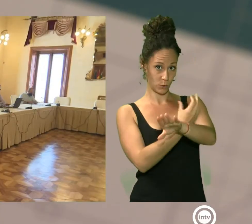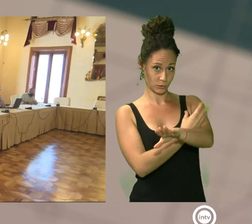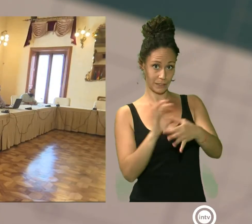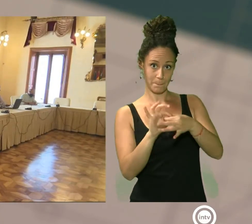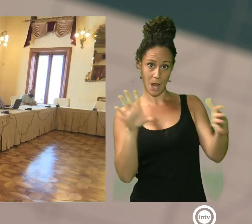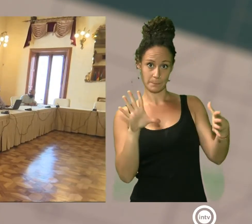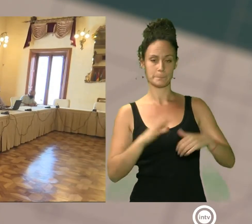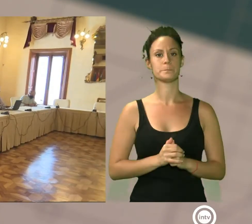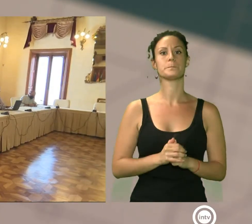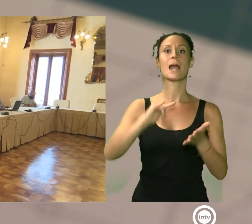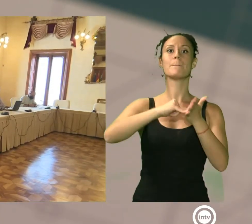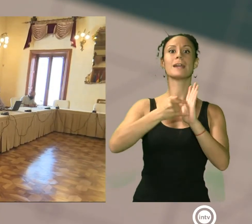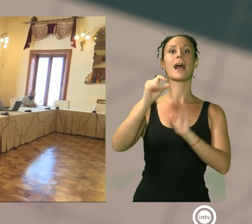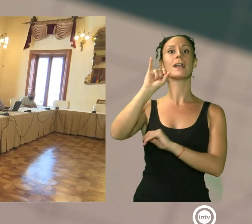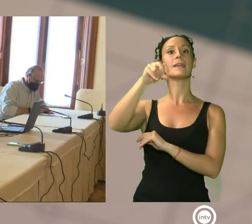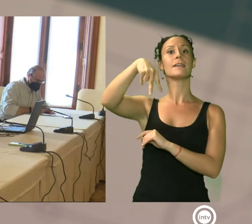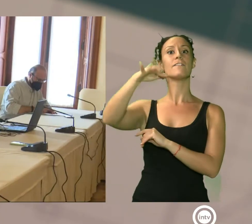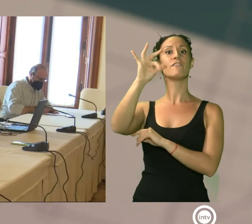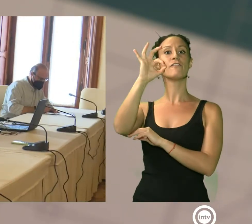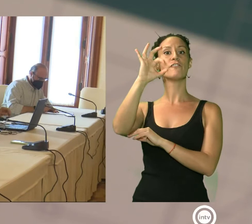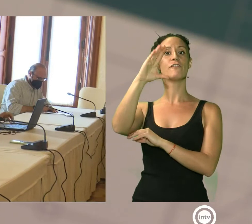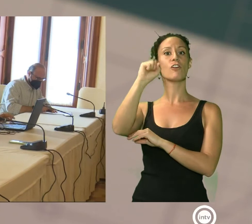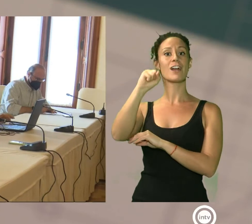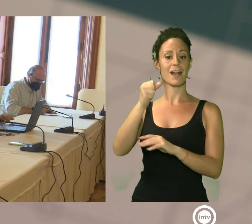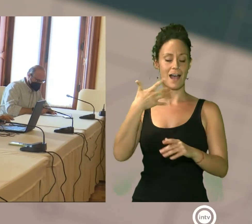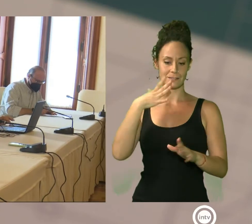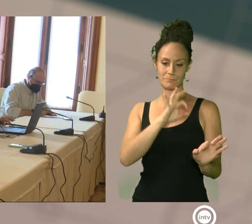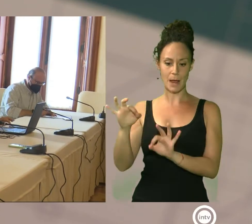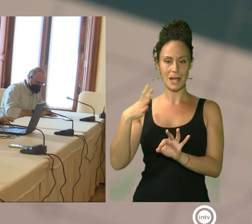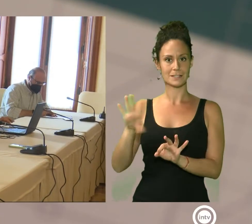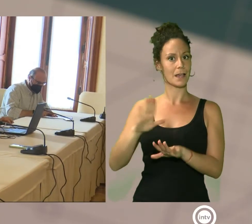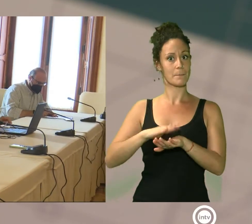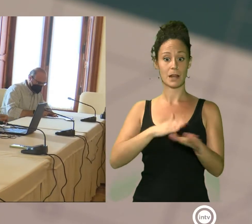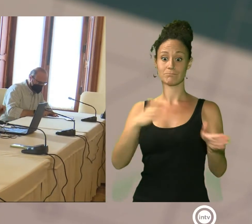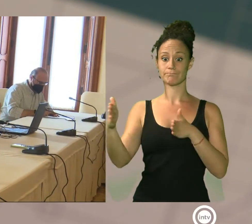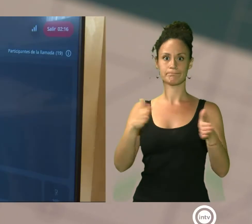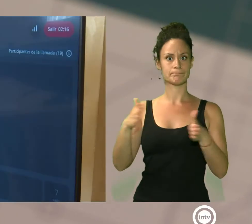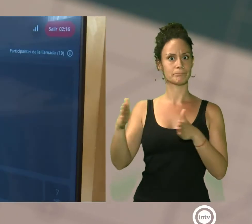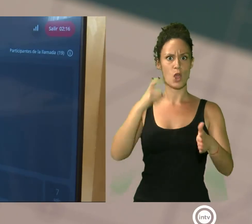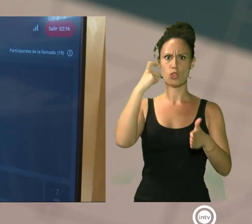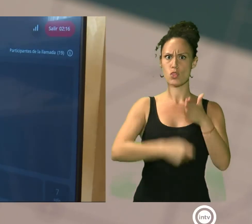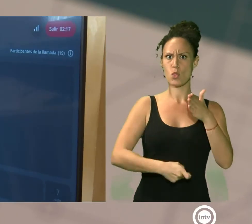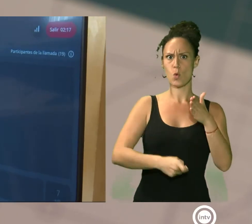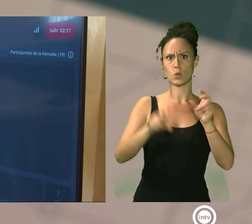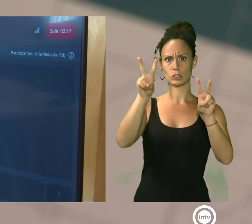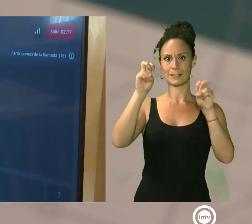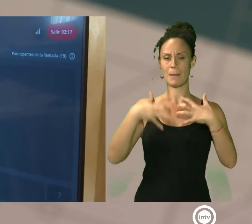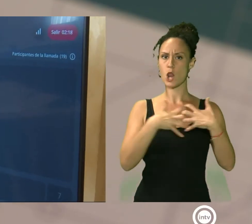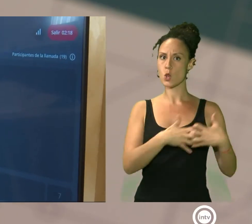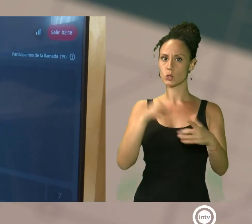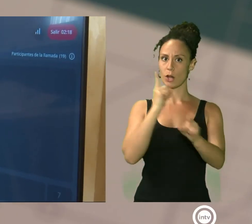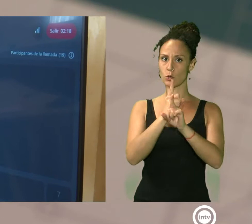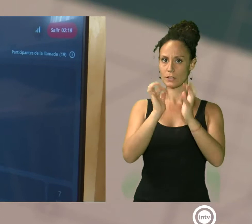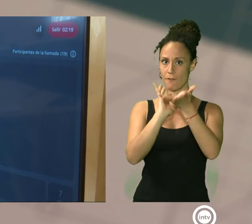El plan Infoca ya está preparado para los meses más duros del año en lo que a la lucha contra el fuego se refiere. Este 2021,